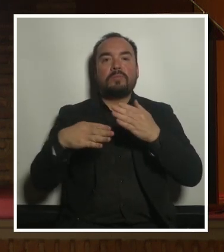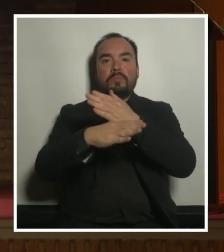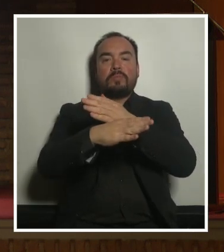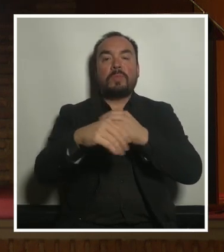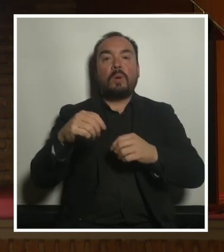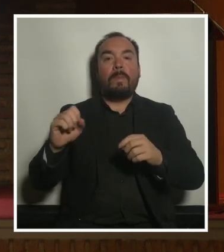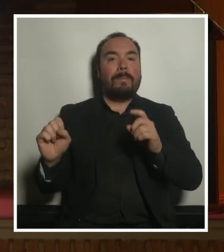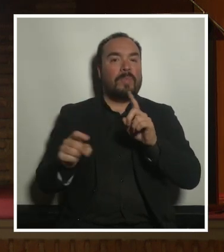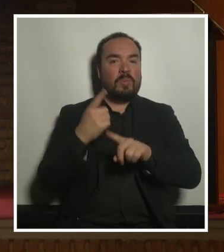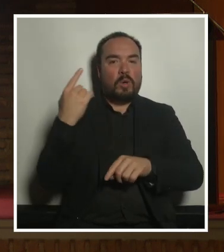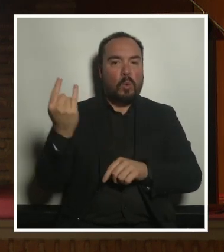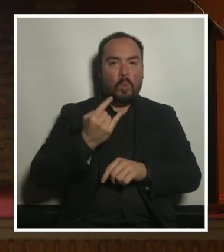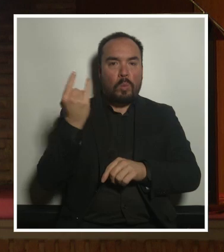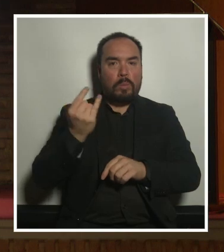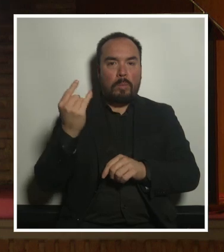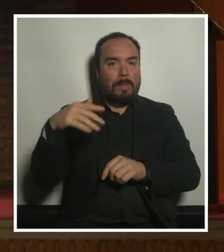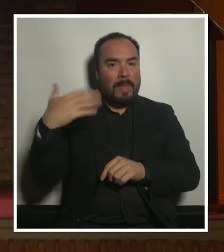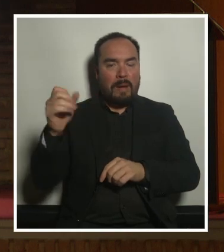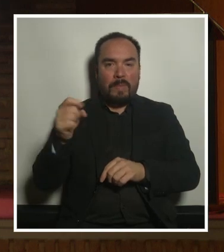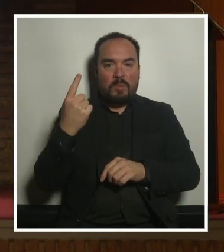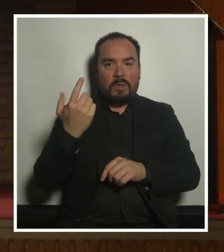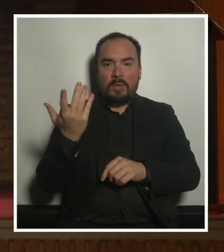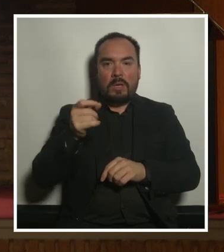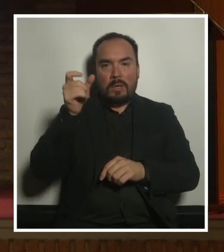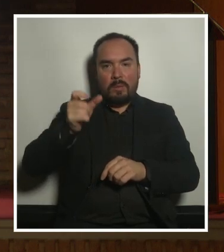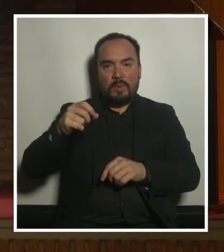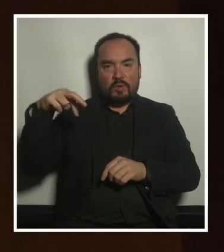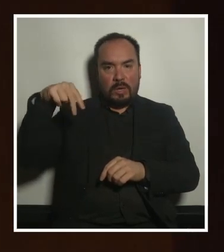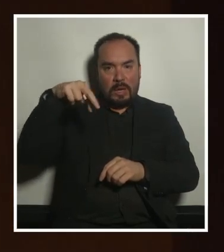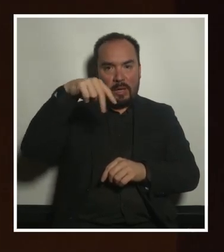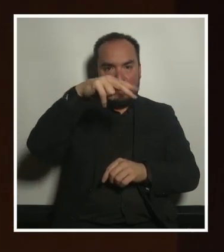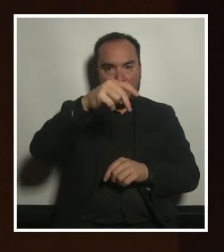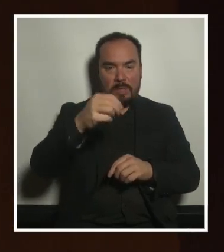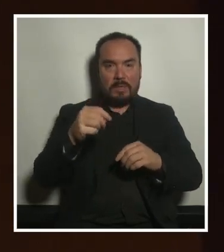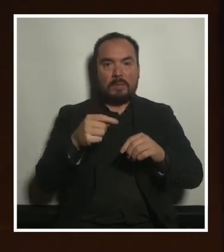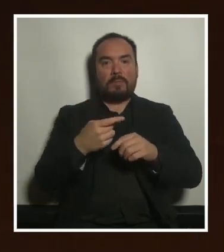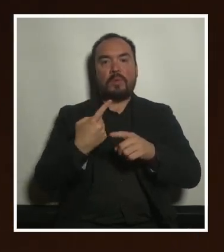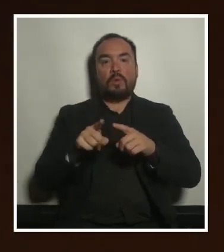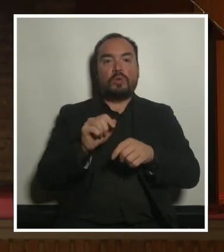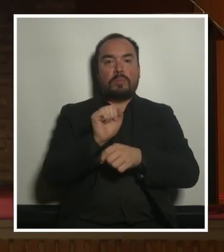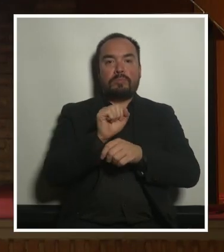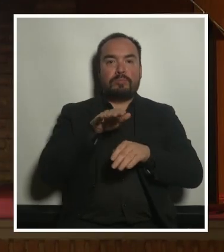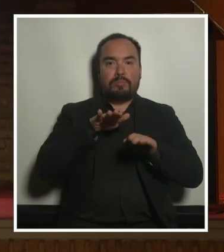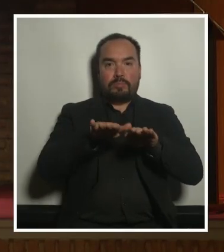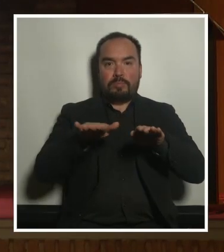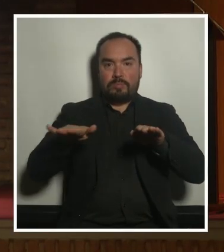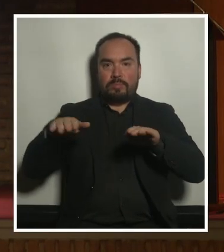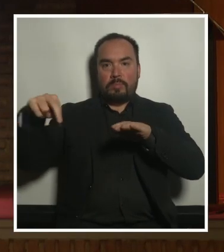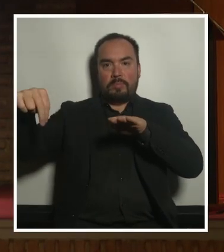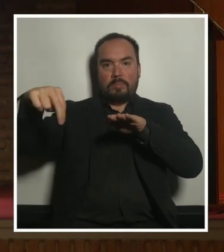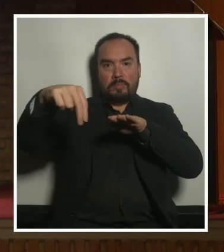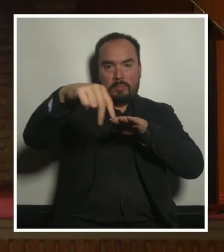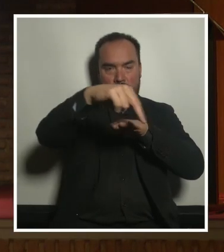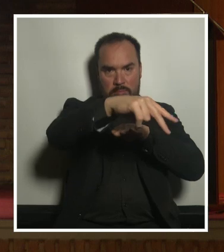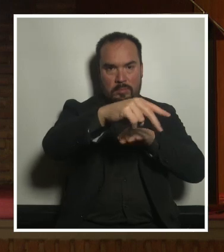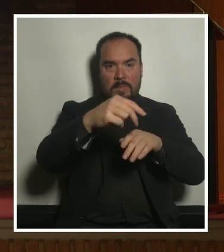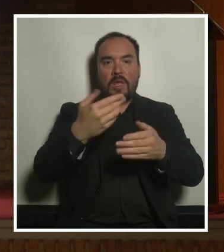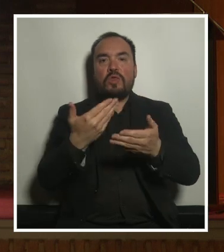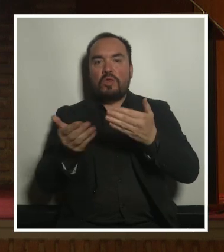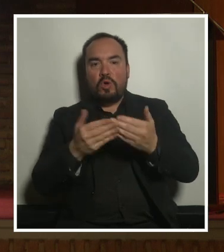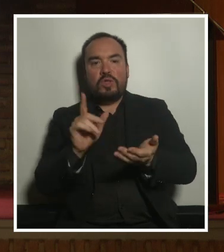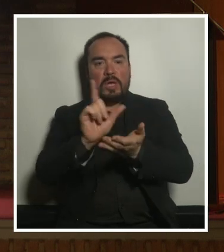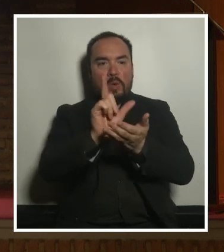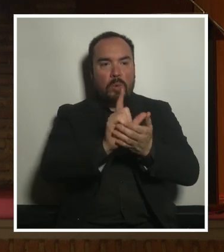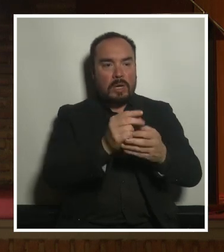peatonal y por el que se puede cruzar por cualquiera de los lados de manera simultánea dónde están ubicadas las paradas de transporte en